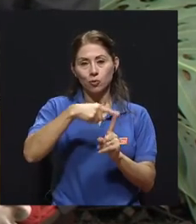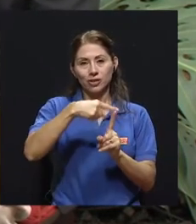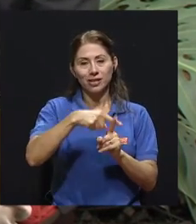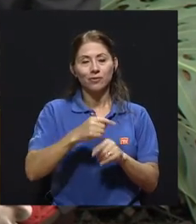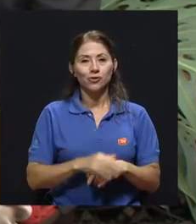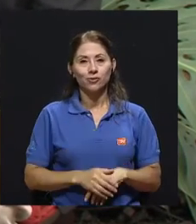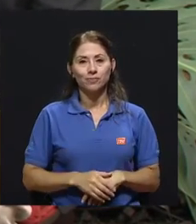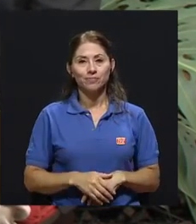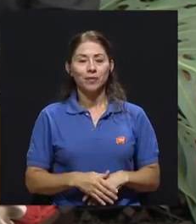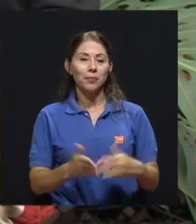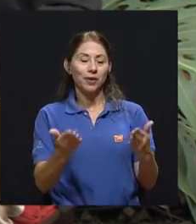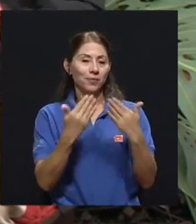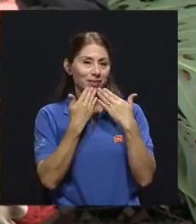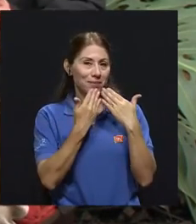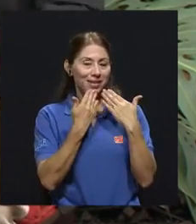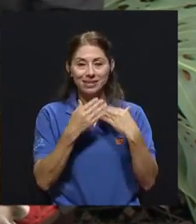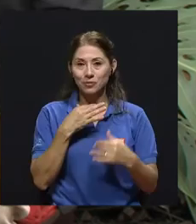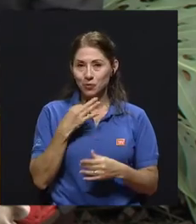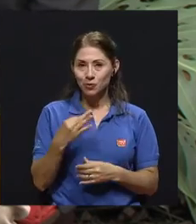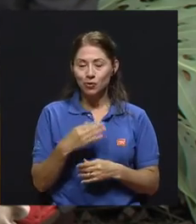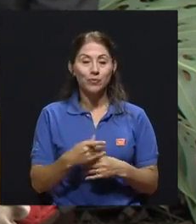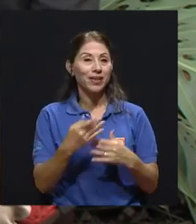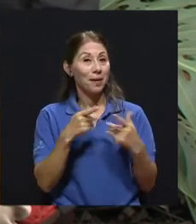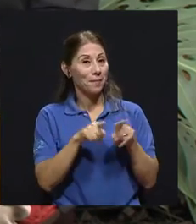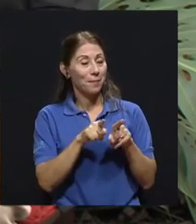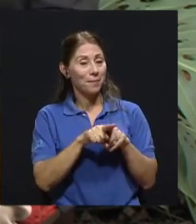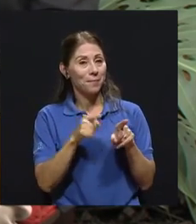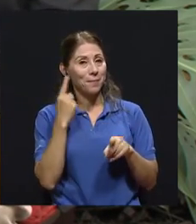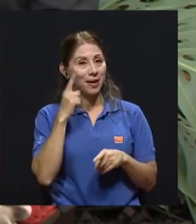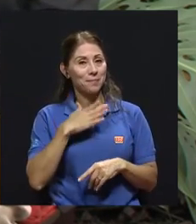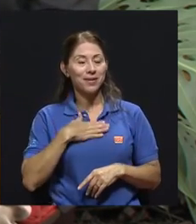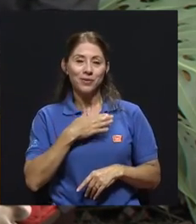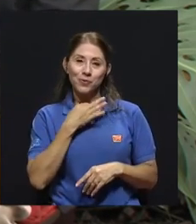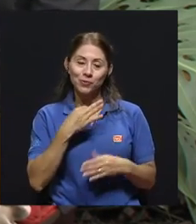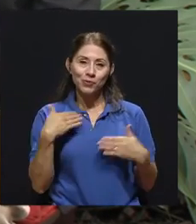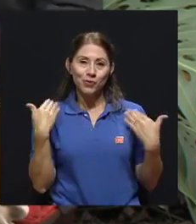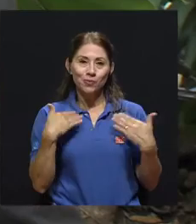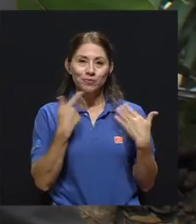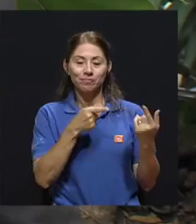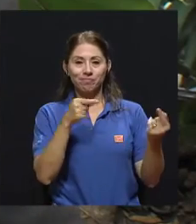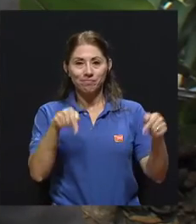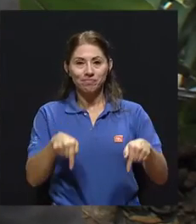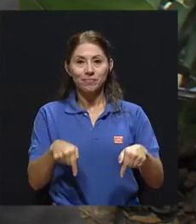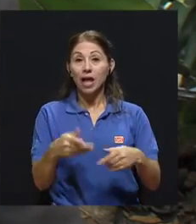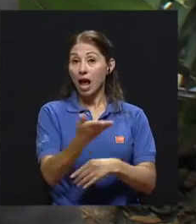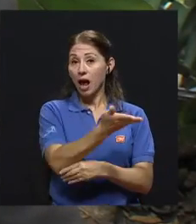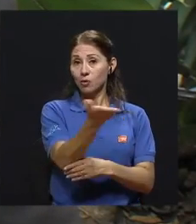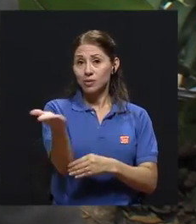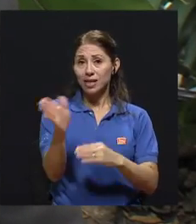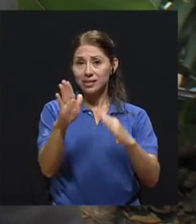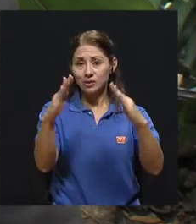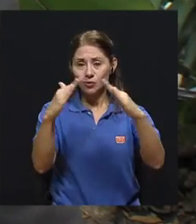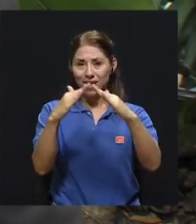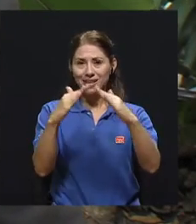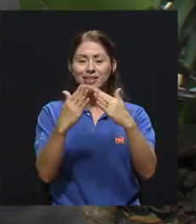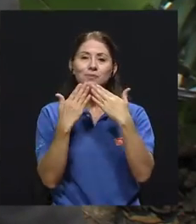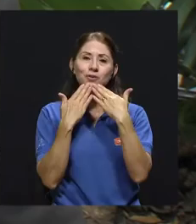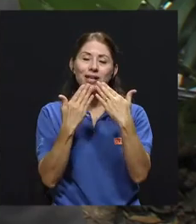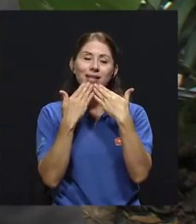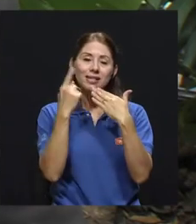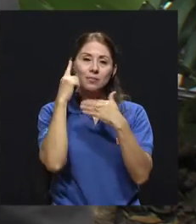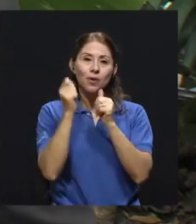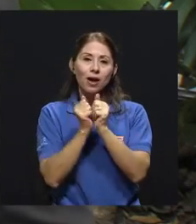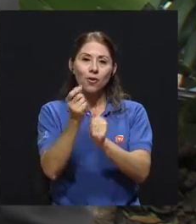muchísimas gracias, don Mariano. Ha sido un gusto. Ha sido un gusto para mí también tenerlo el día de hoy. Y a ustedes en sus casas, muchísimas gracias por